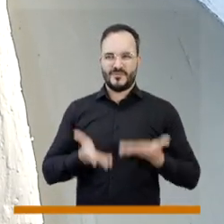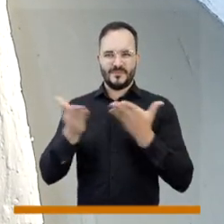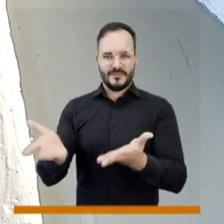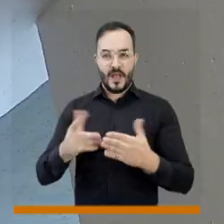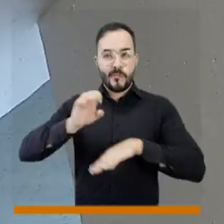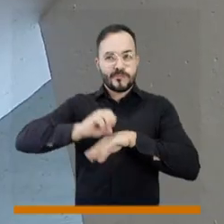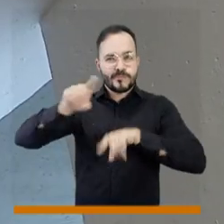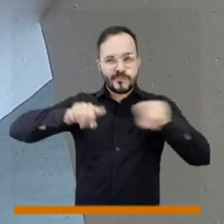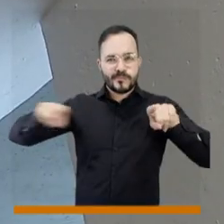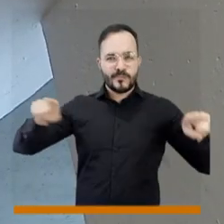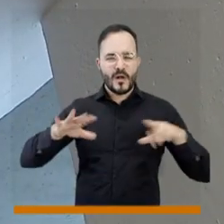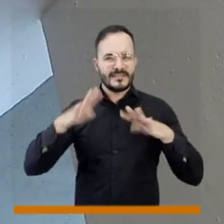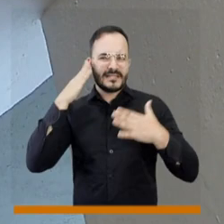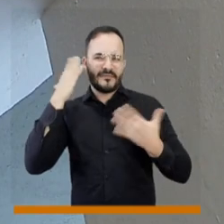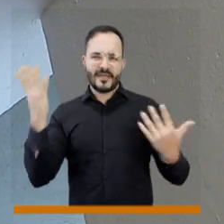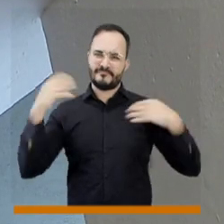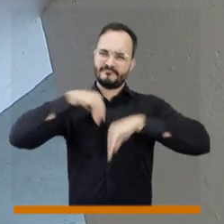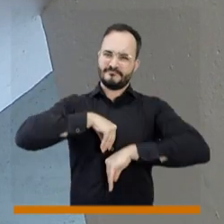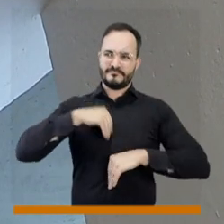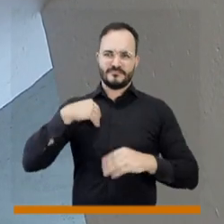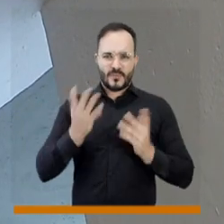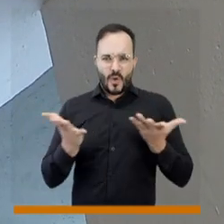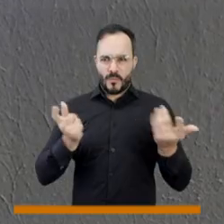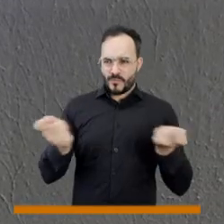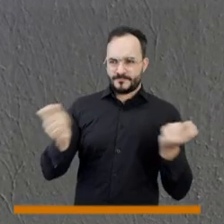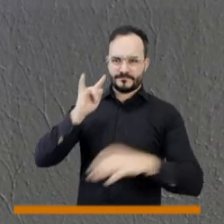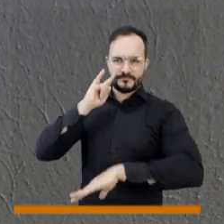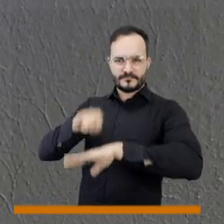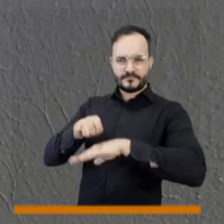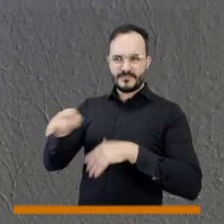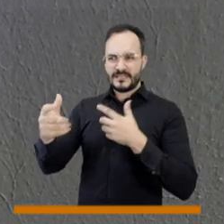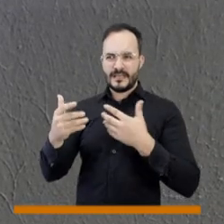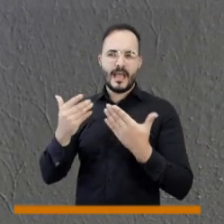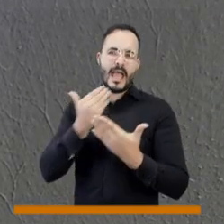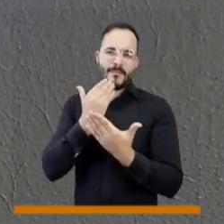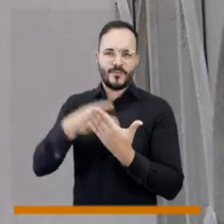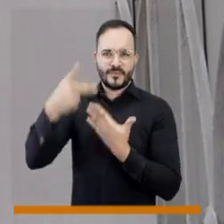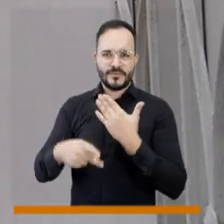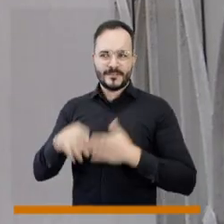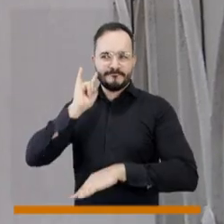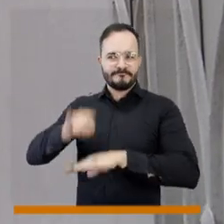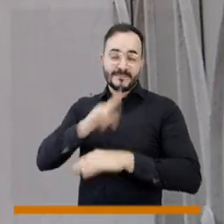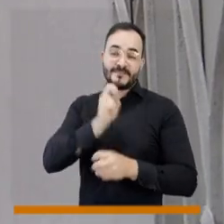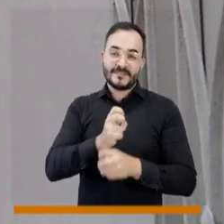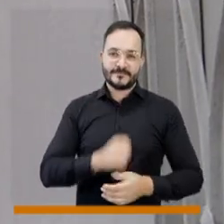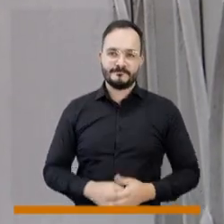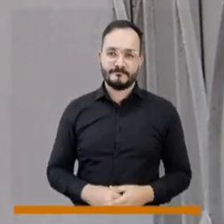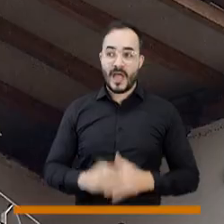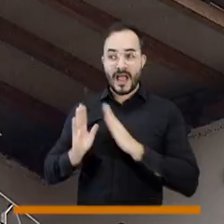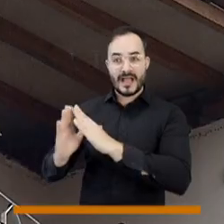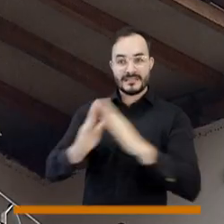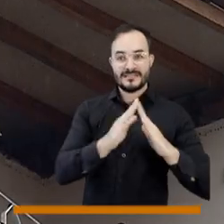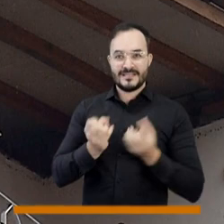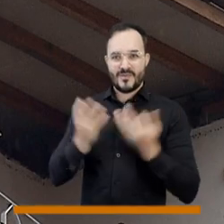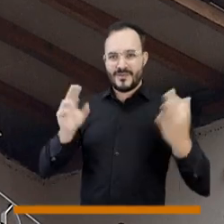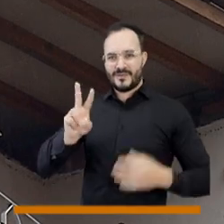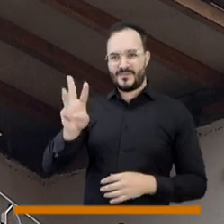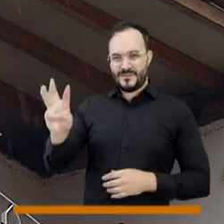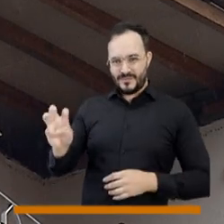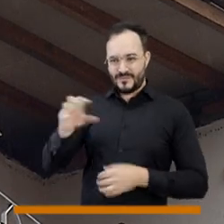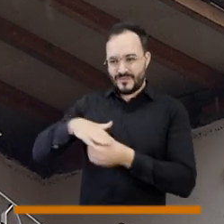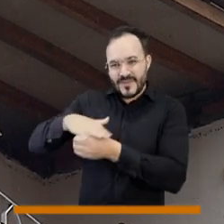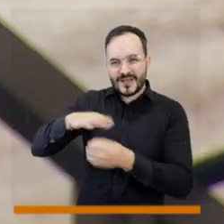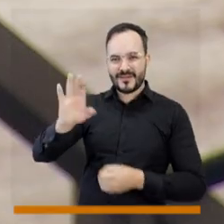sepan cómo desarrollar o cómo ejercer ese control sobre este tipo de proyectos. Estos 28 vecinos en el barrio El